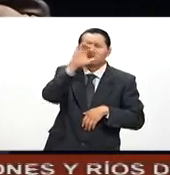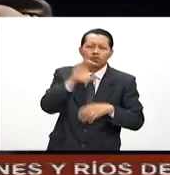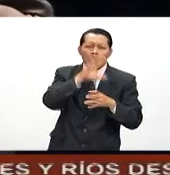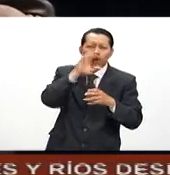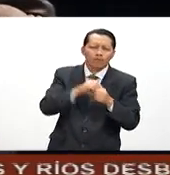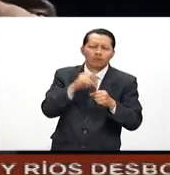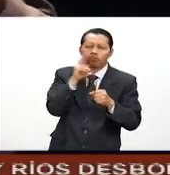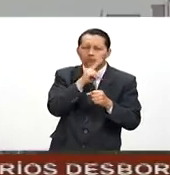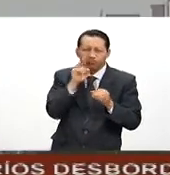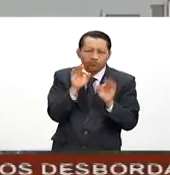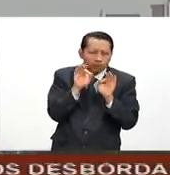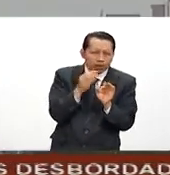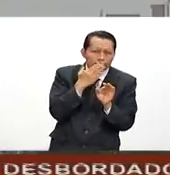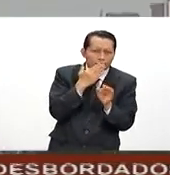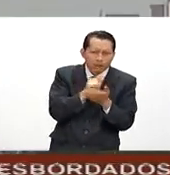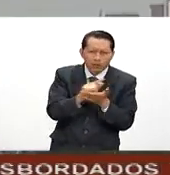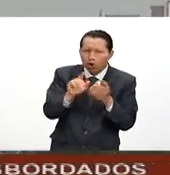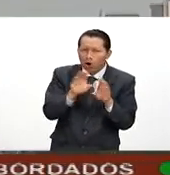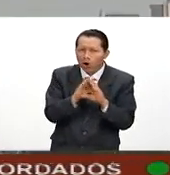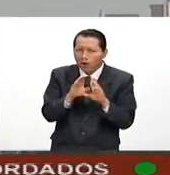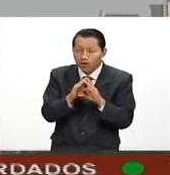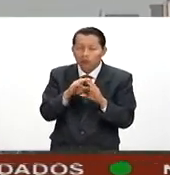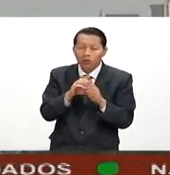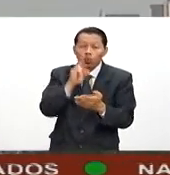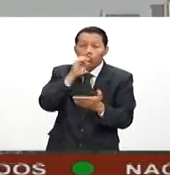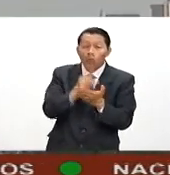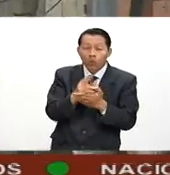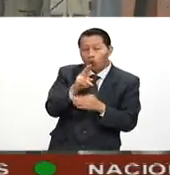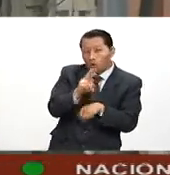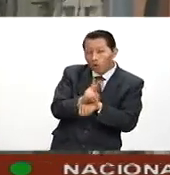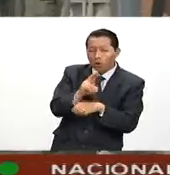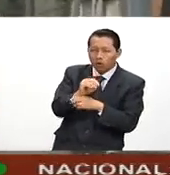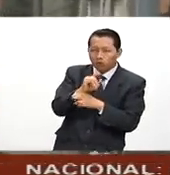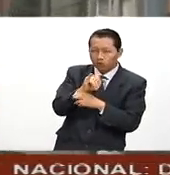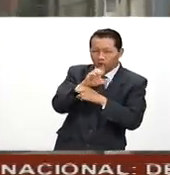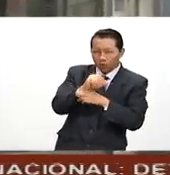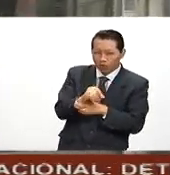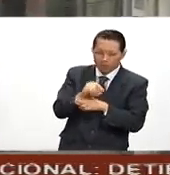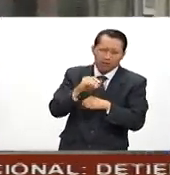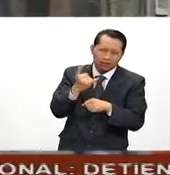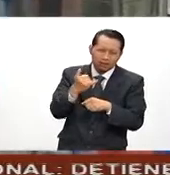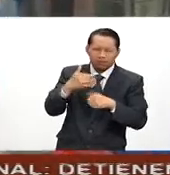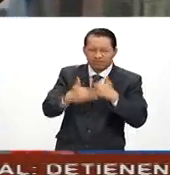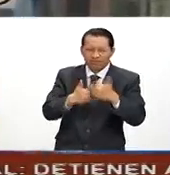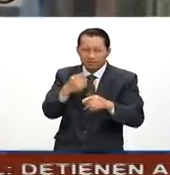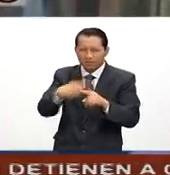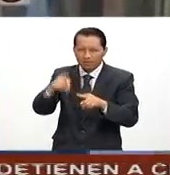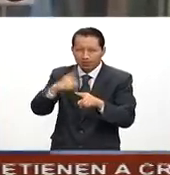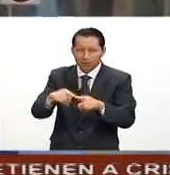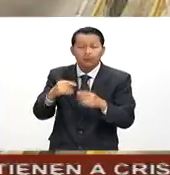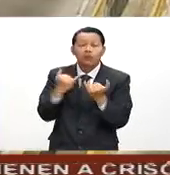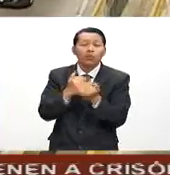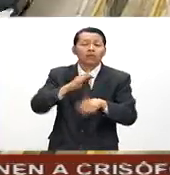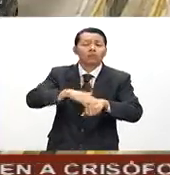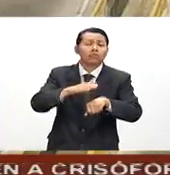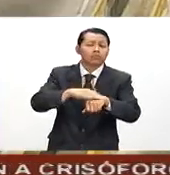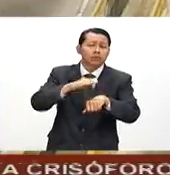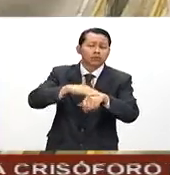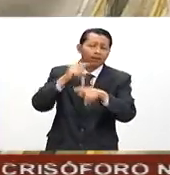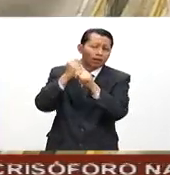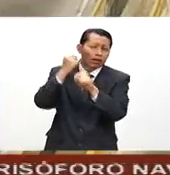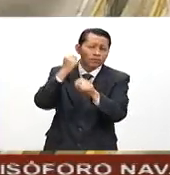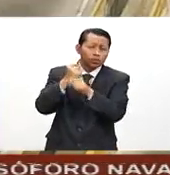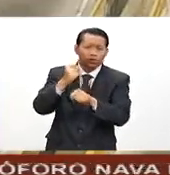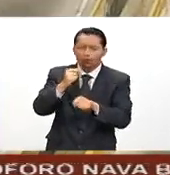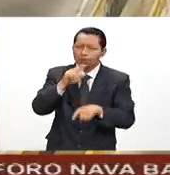vayan más allá, por ejemplo, de estar monitoreando el ozono sus efectos. También hizo un llamado a mejorar el transporte público, pero sobre todo